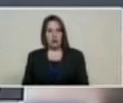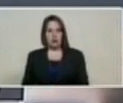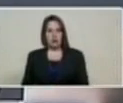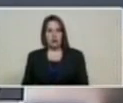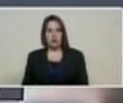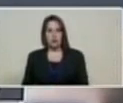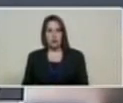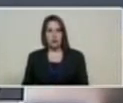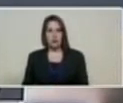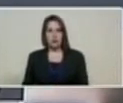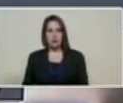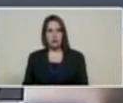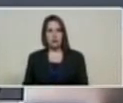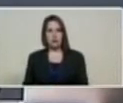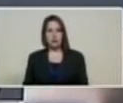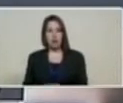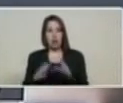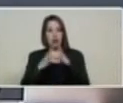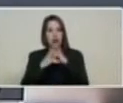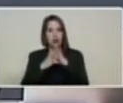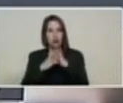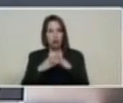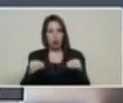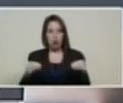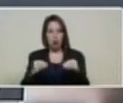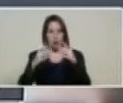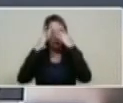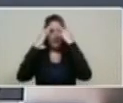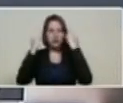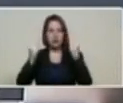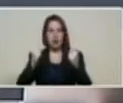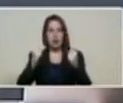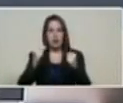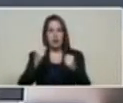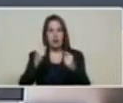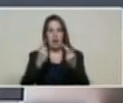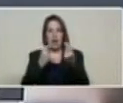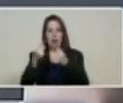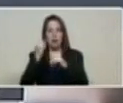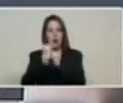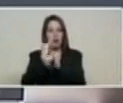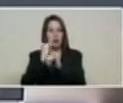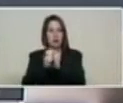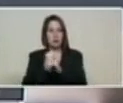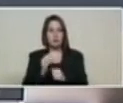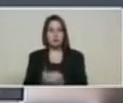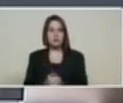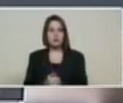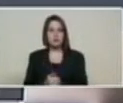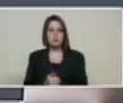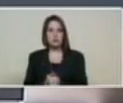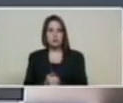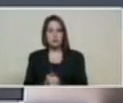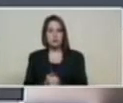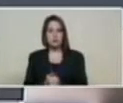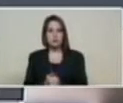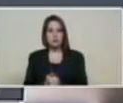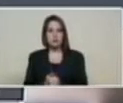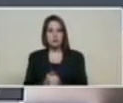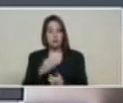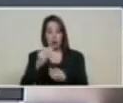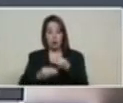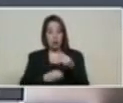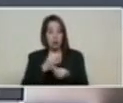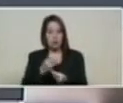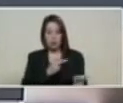mineros mineras y de especialistas en criptomonedas en criptoactivos estamos haciendo una